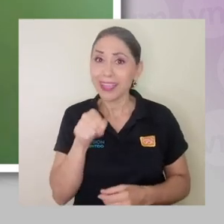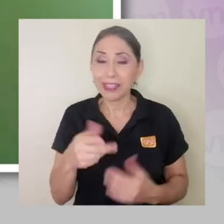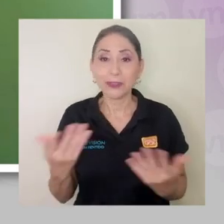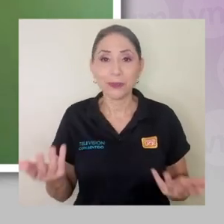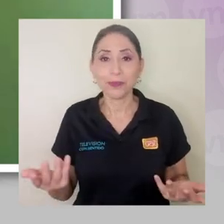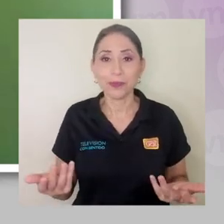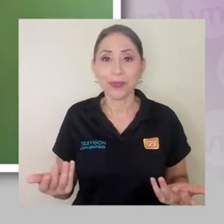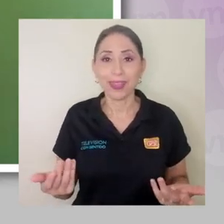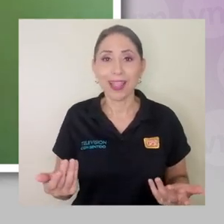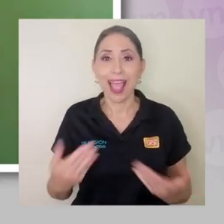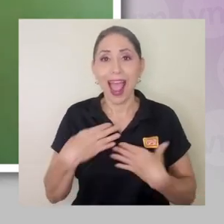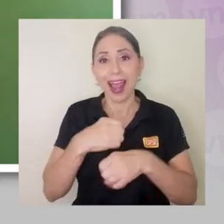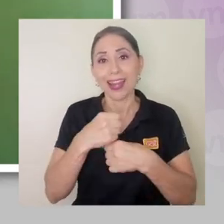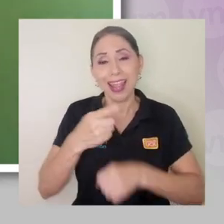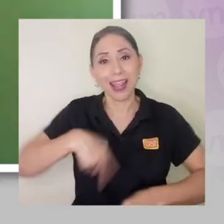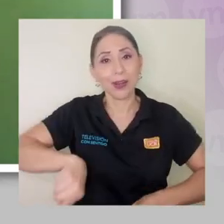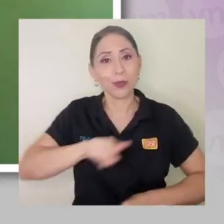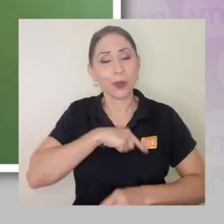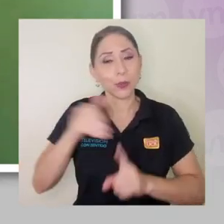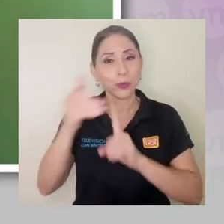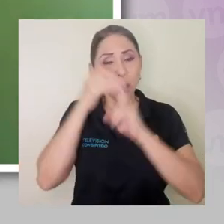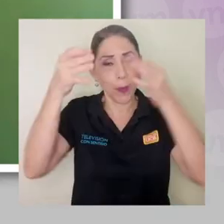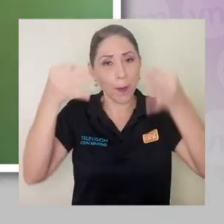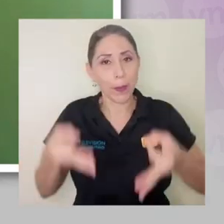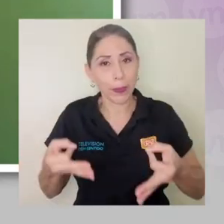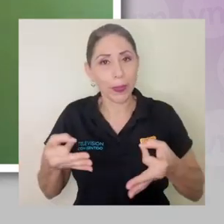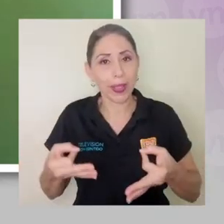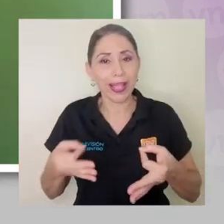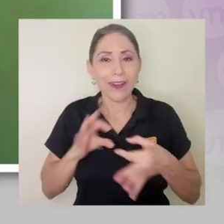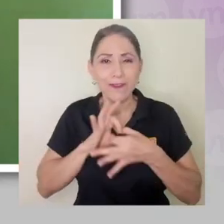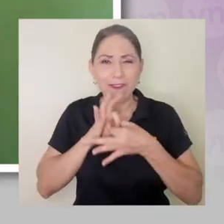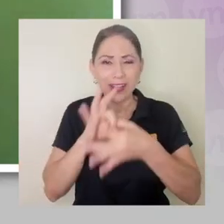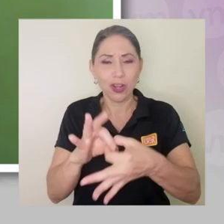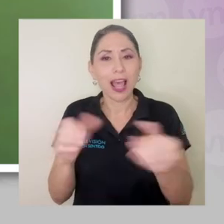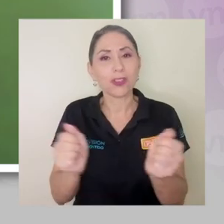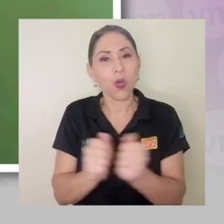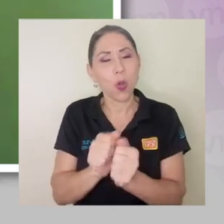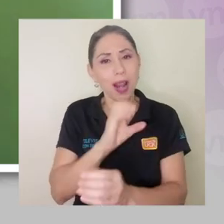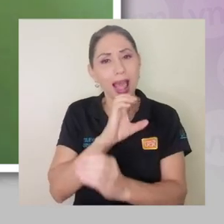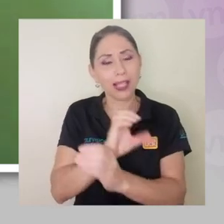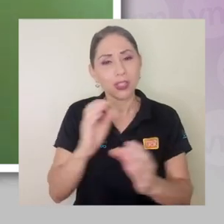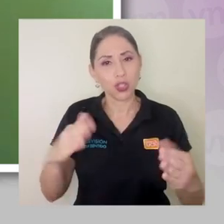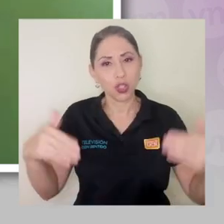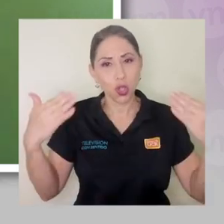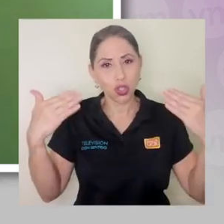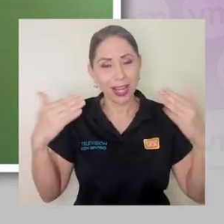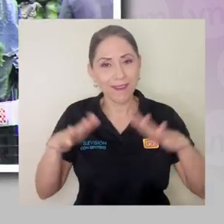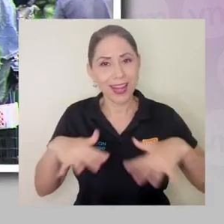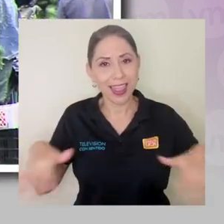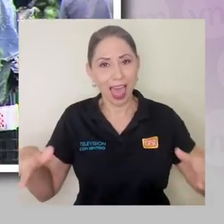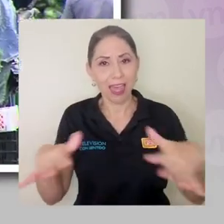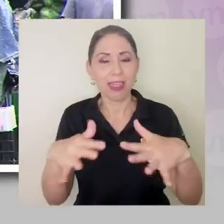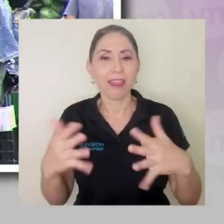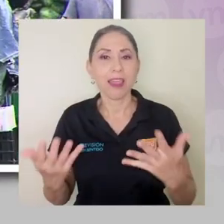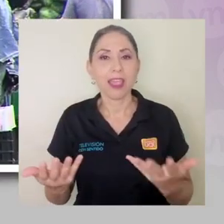nuestro país y eso nos llevaría a tomar acciones más relacionadas con la sostenibilidad